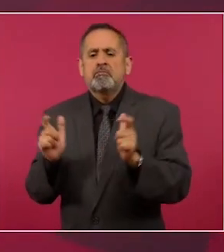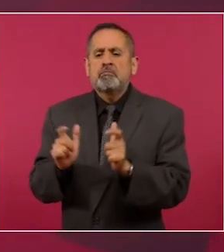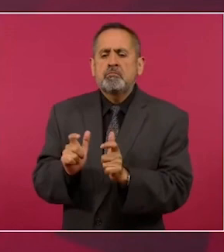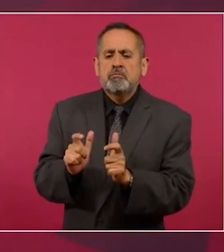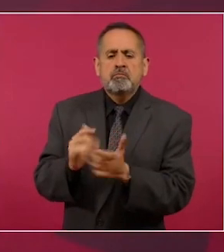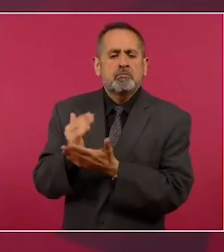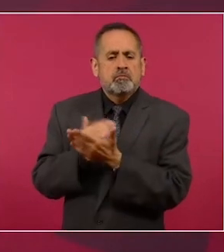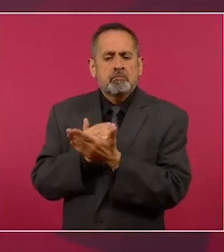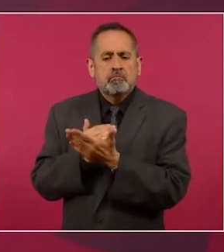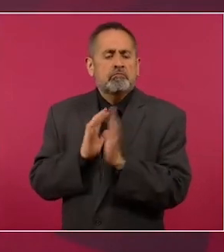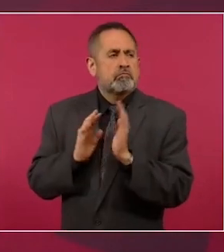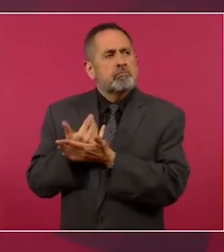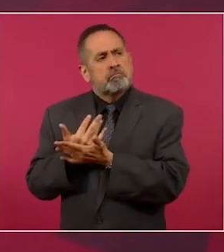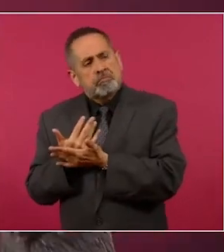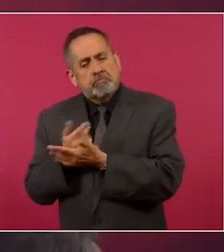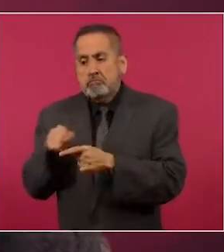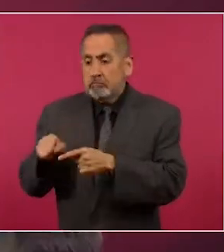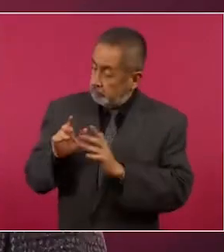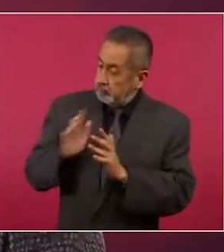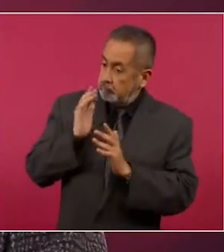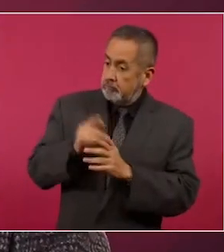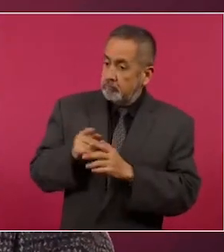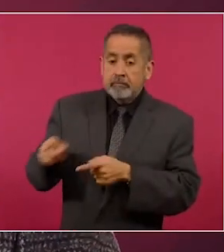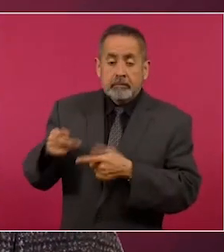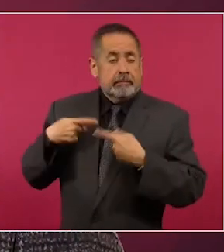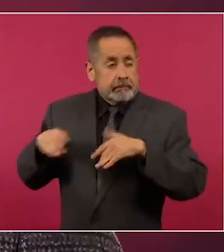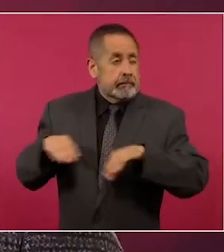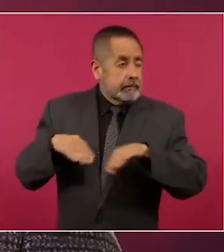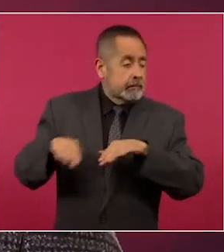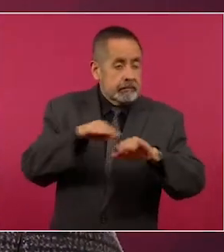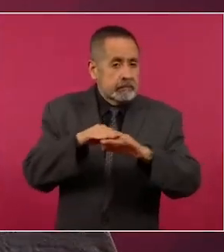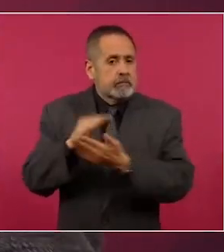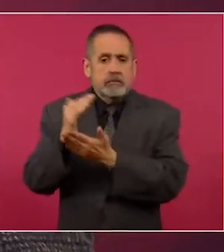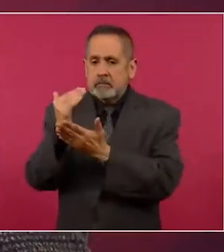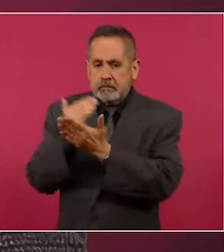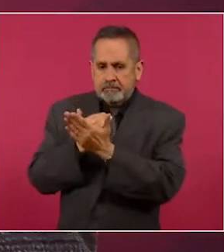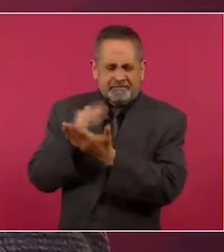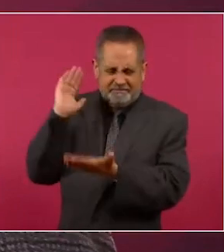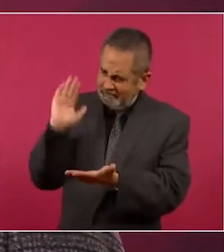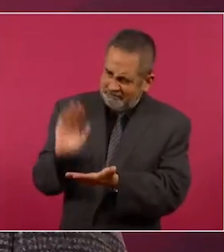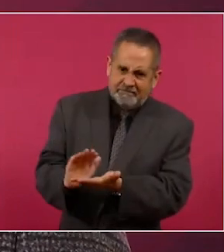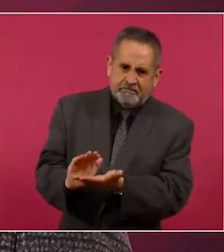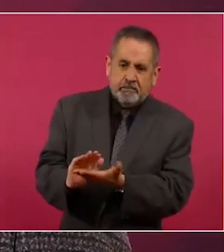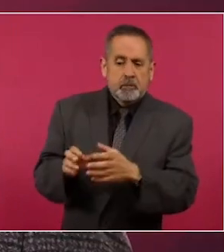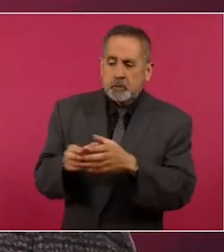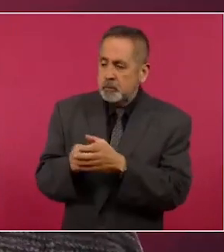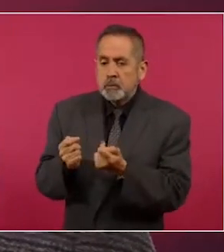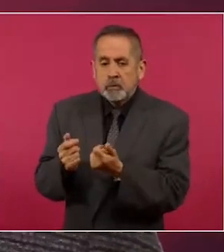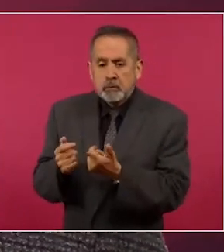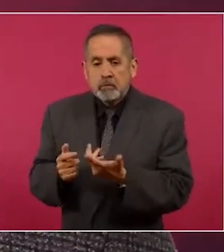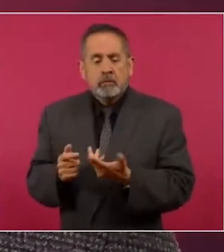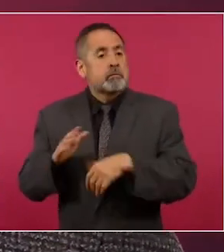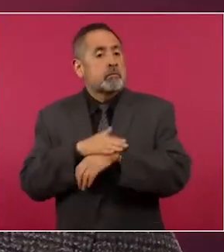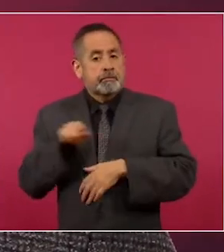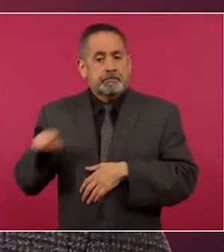la travesía por nuestro país se redujo, pero considerablemente, porque ya